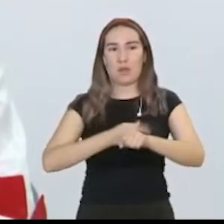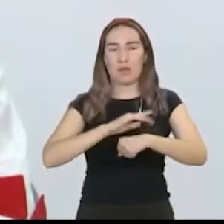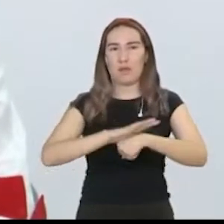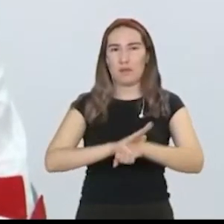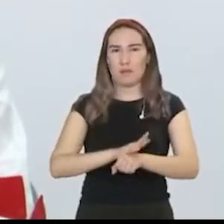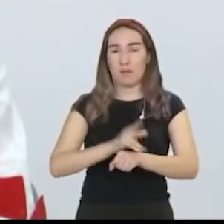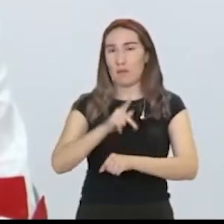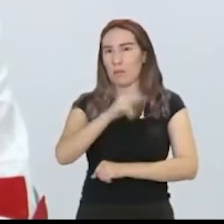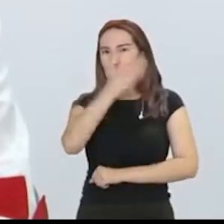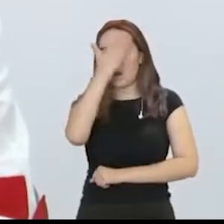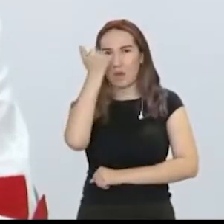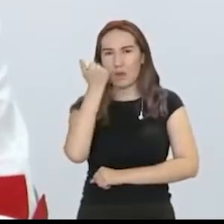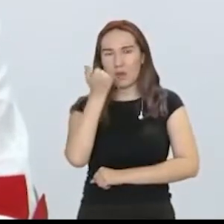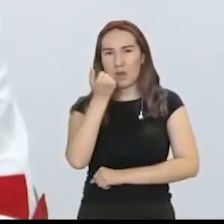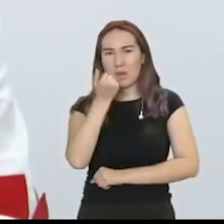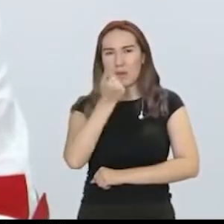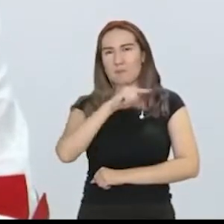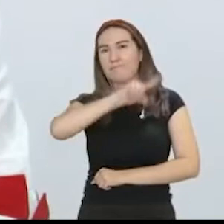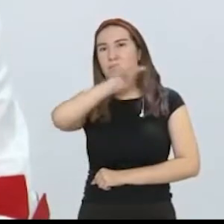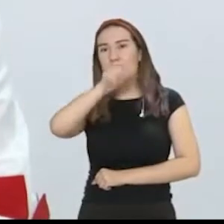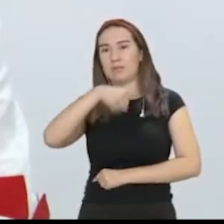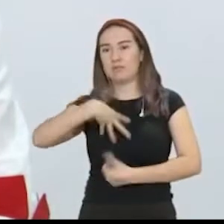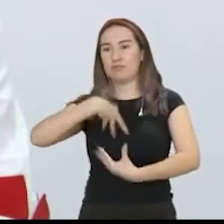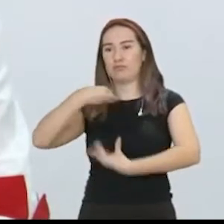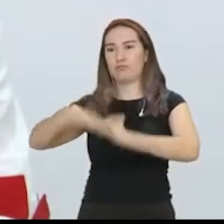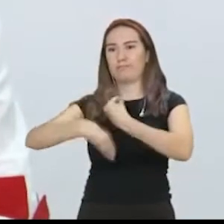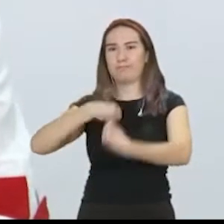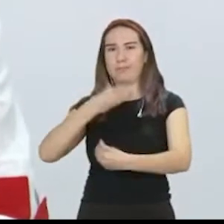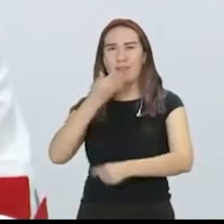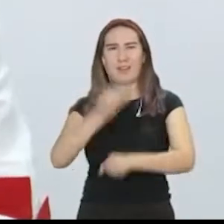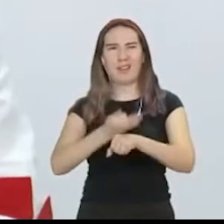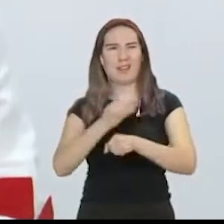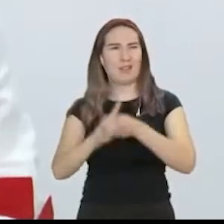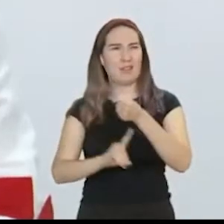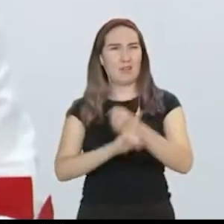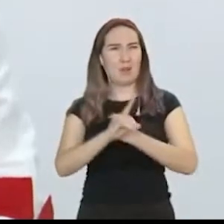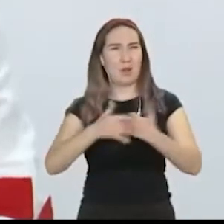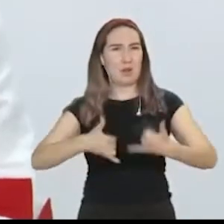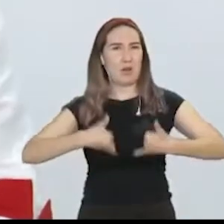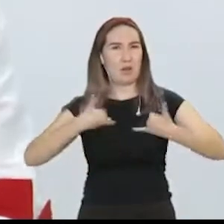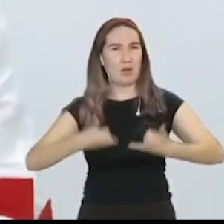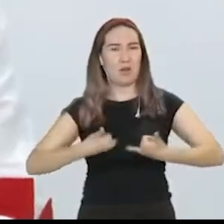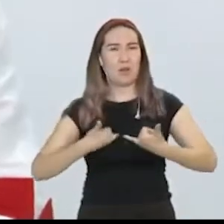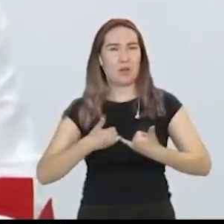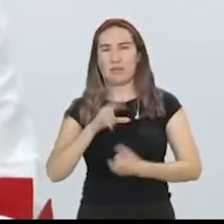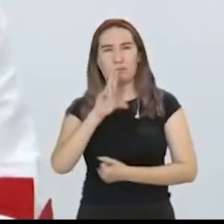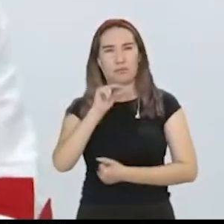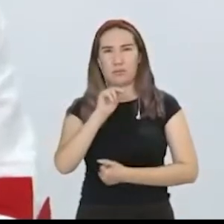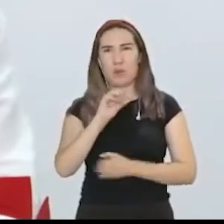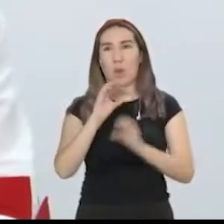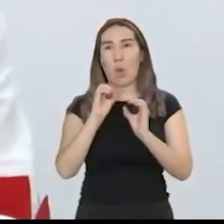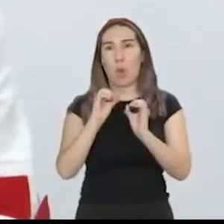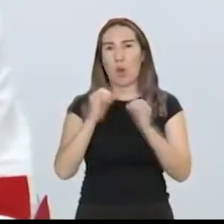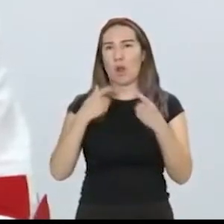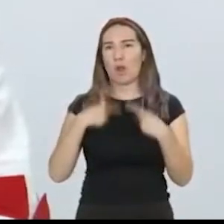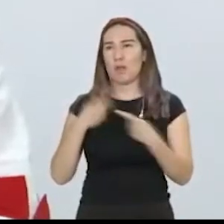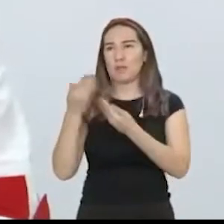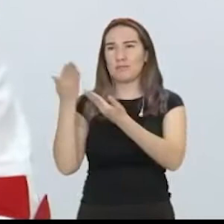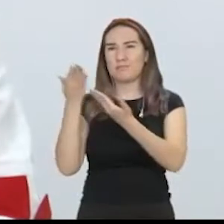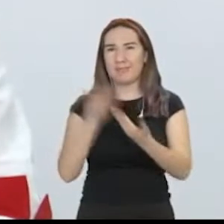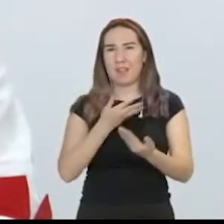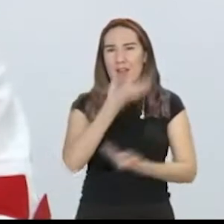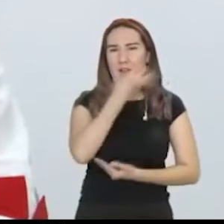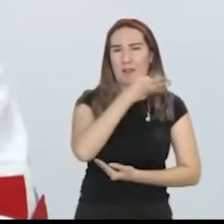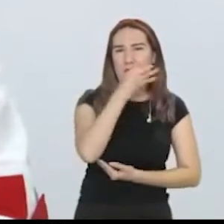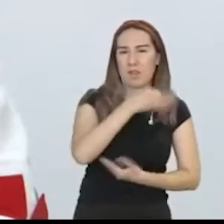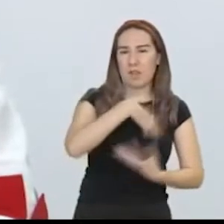te puedan contagiar. El problema no son los jóvenes, el problema no eres tú que vas a aceptar ir a esa fiesta y contagiarte